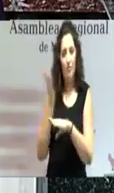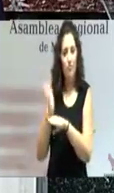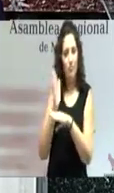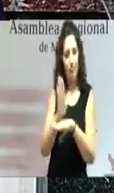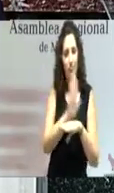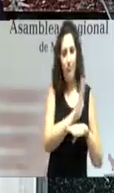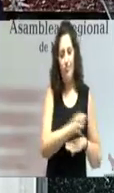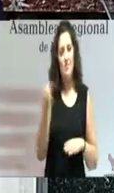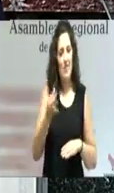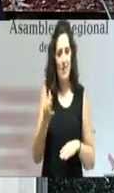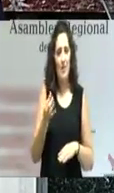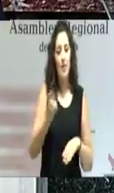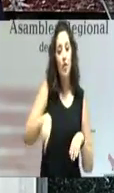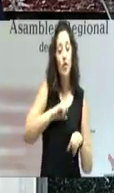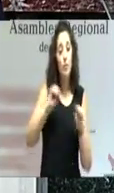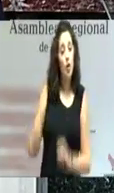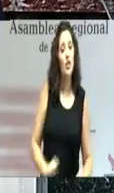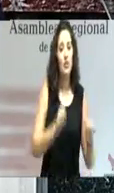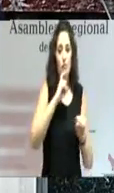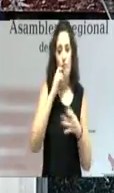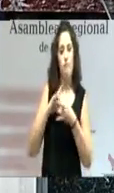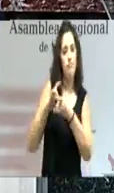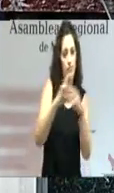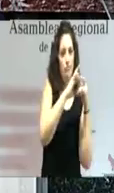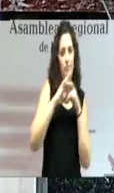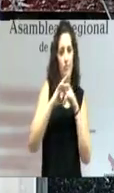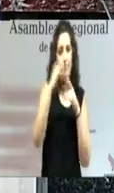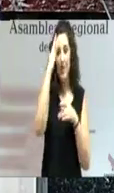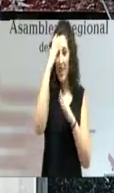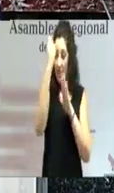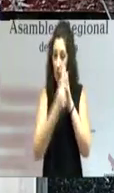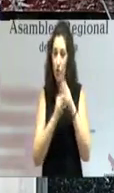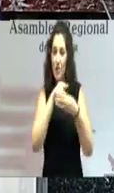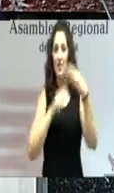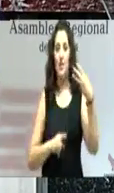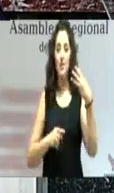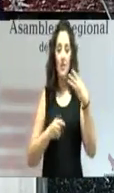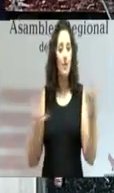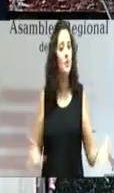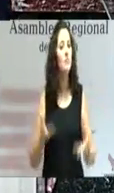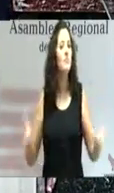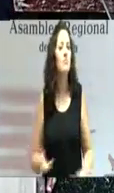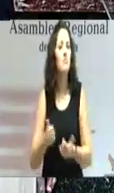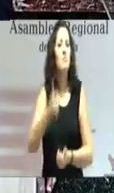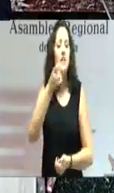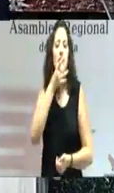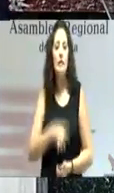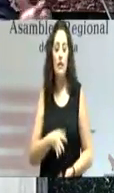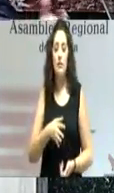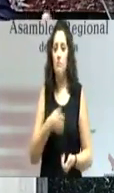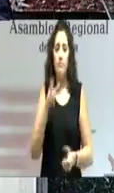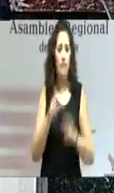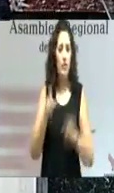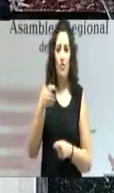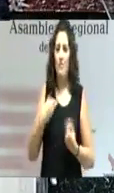tenemos que proteger unidos, tres principios que debemos impulsar, sobre todo quienes tenemos la responsabilidad,